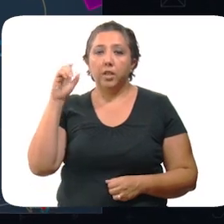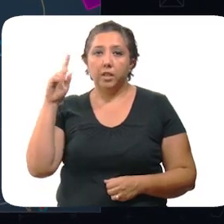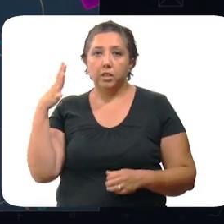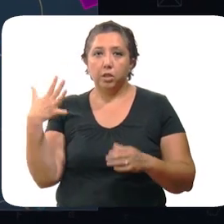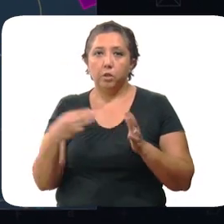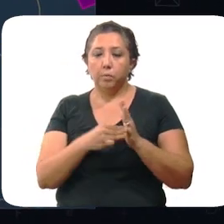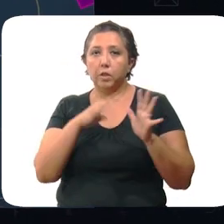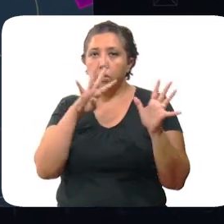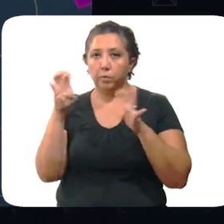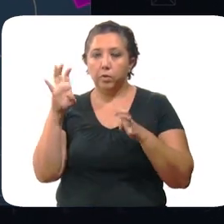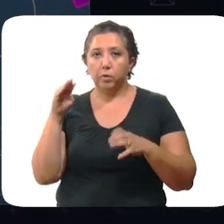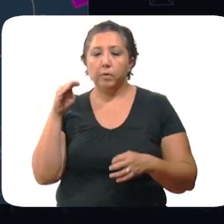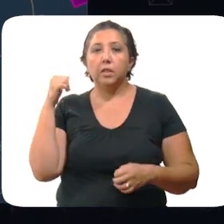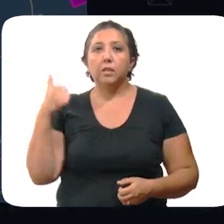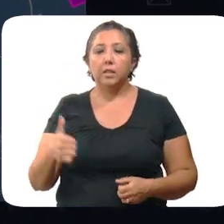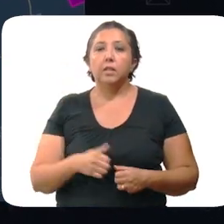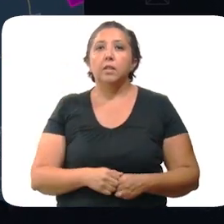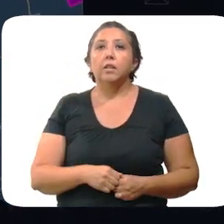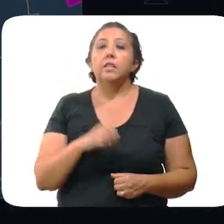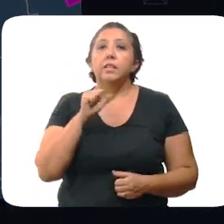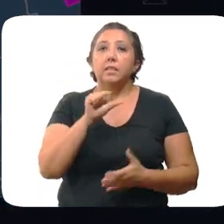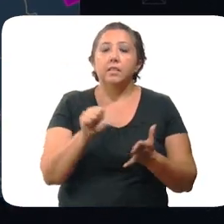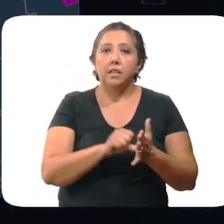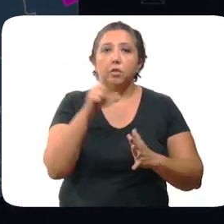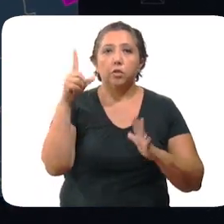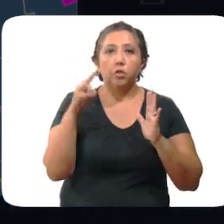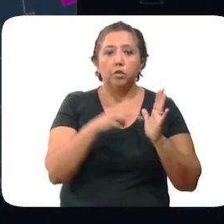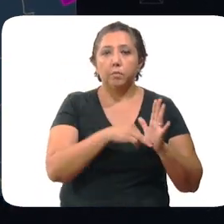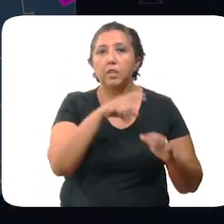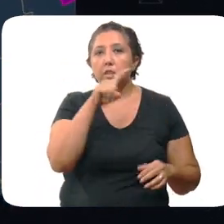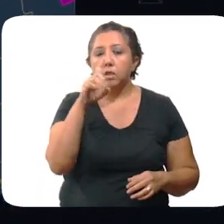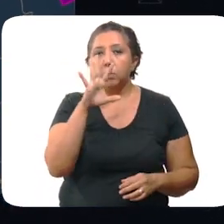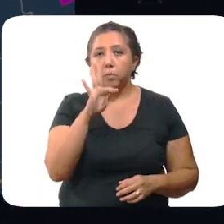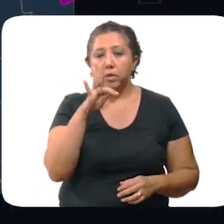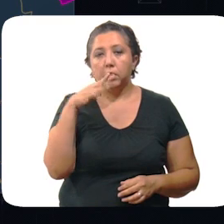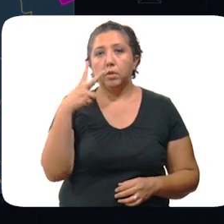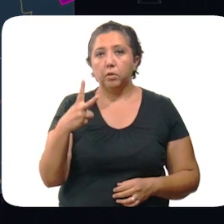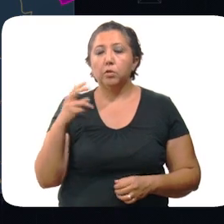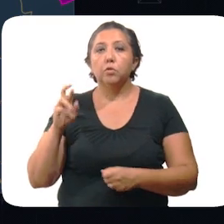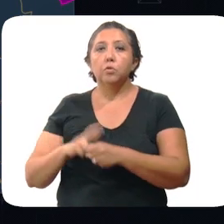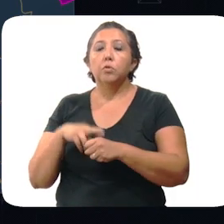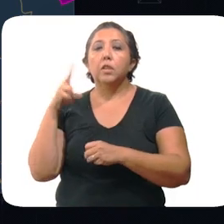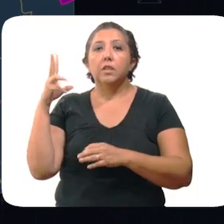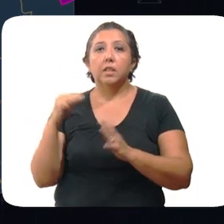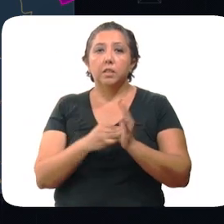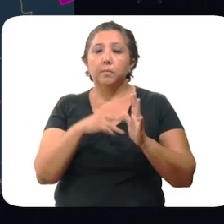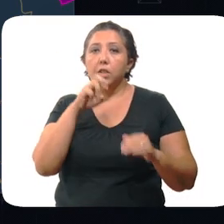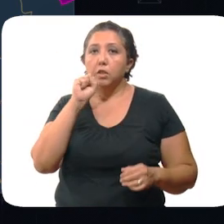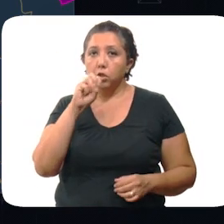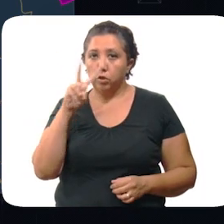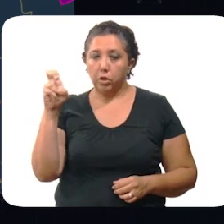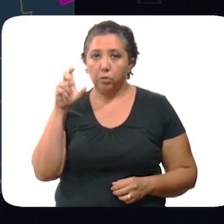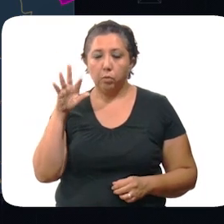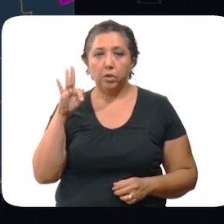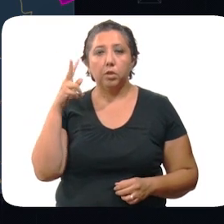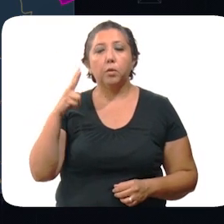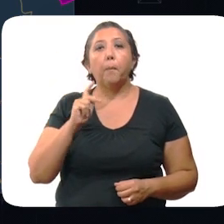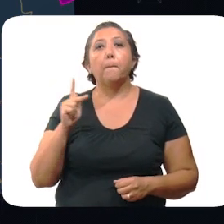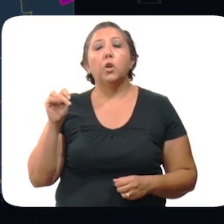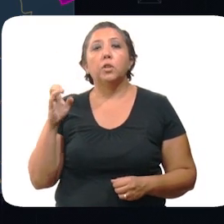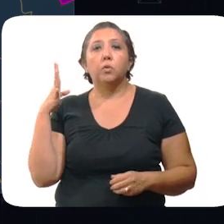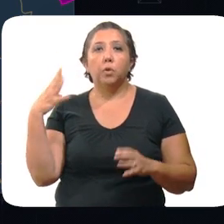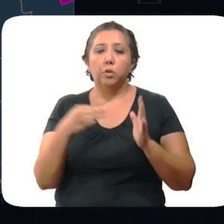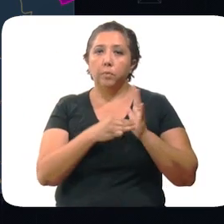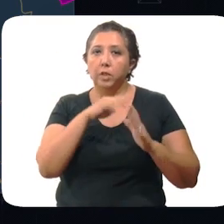oriente, 5,996, en la zona centro, 2,142, en la zona sur, 3,242 y en la zona